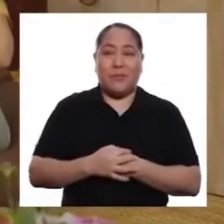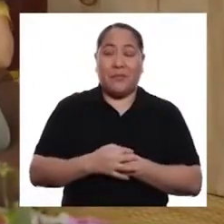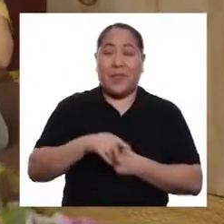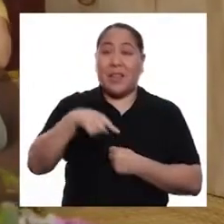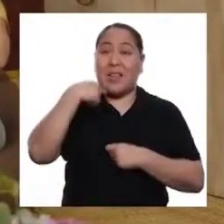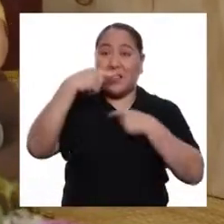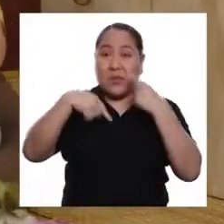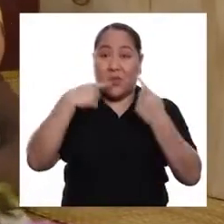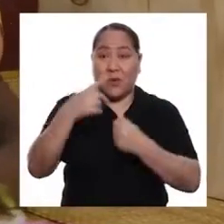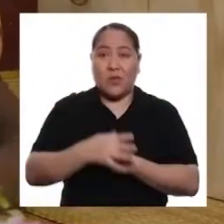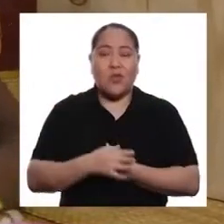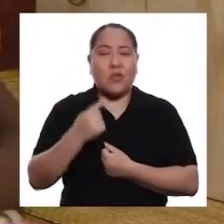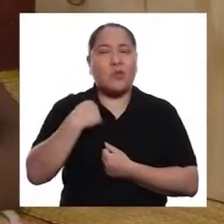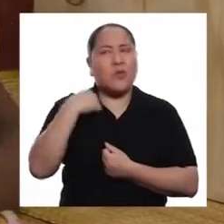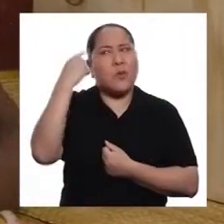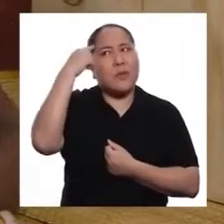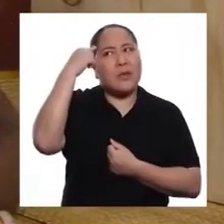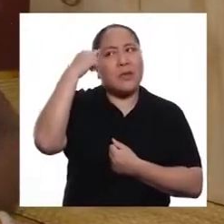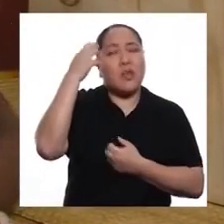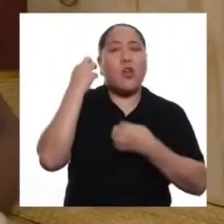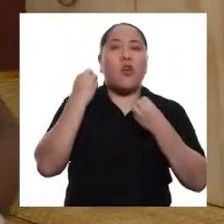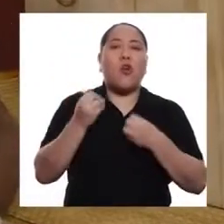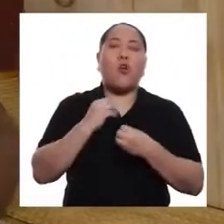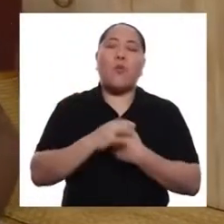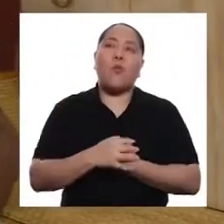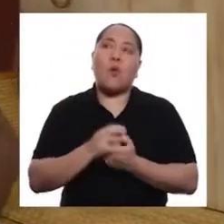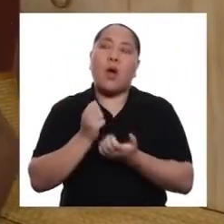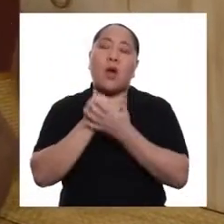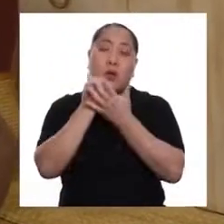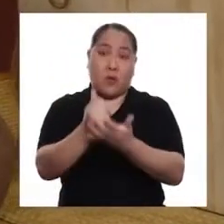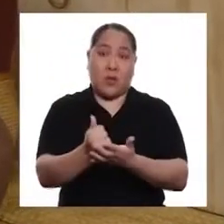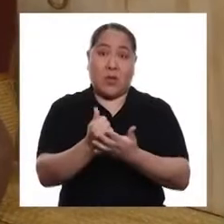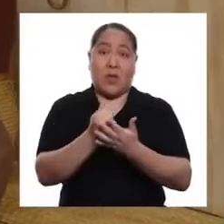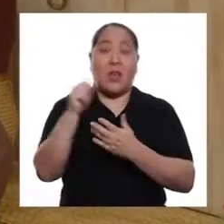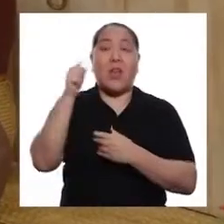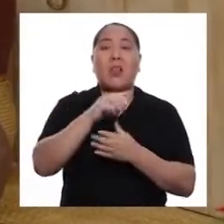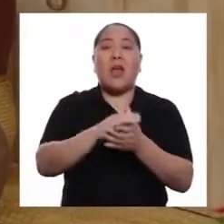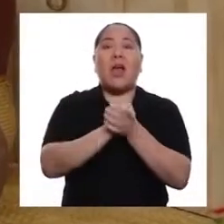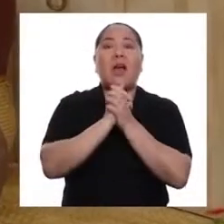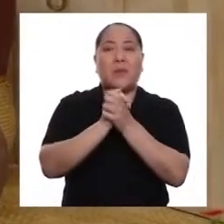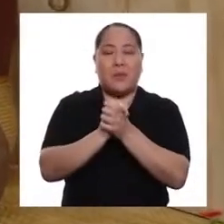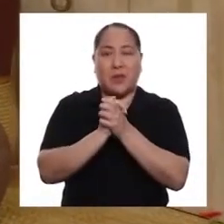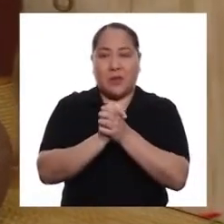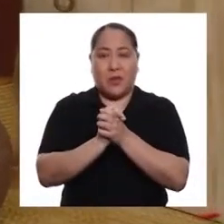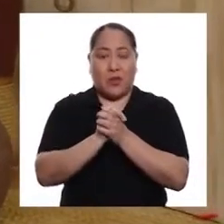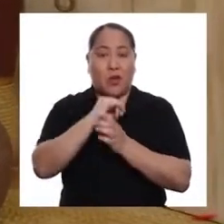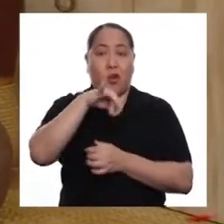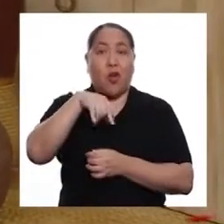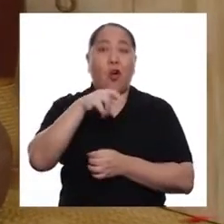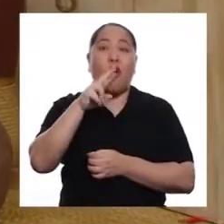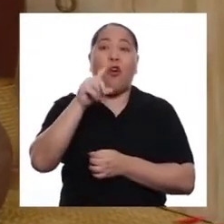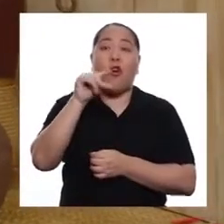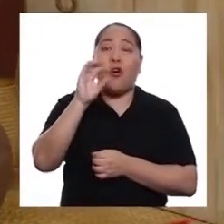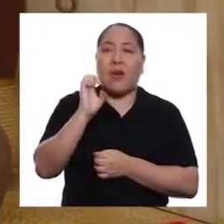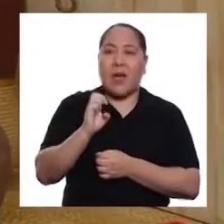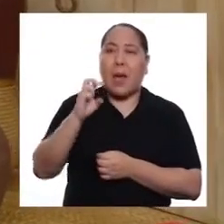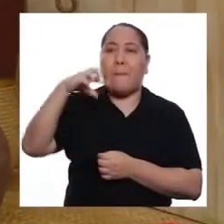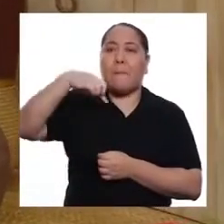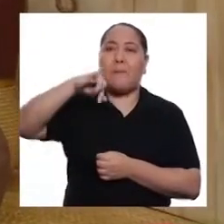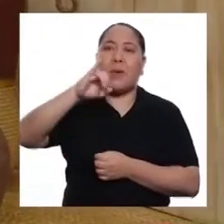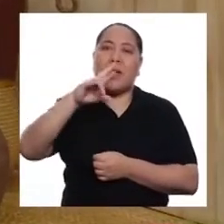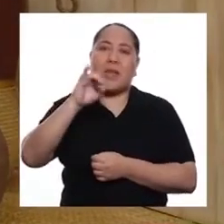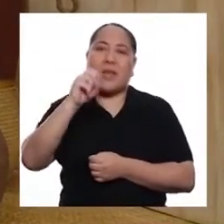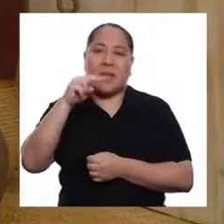Les cuento que estuve pensando cómo contribuir con nuestros amigos Jorge, Pierina y